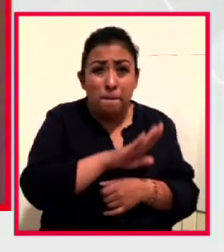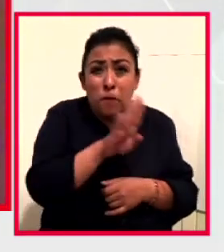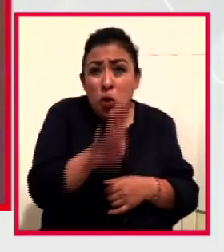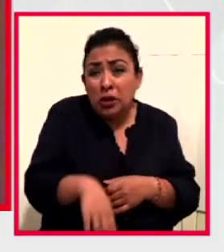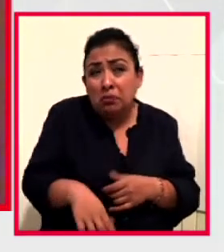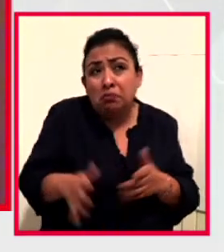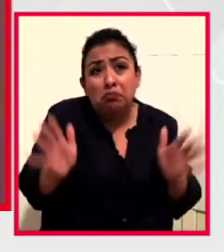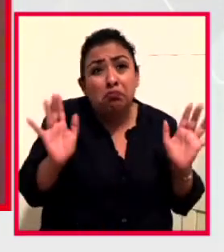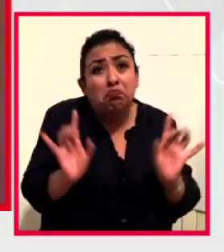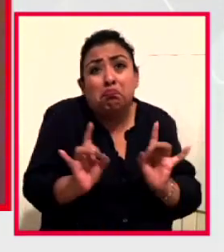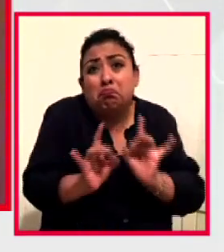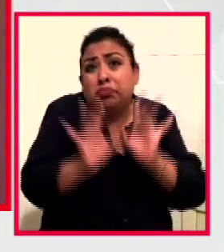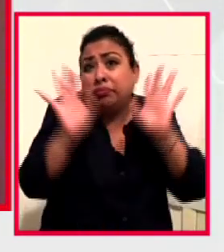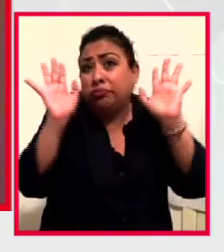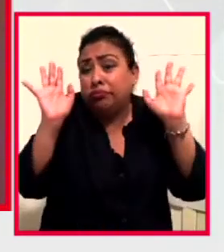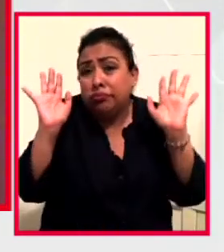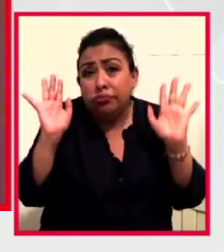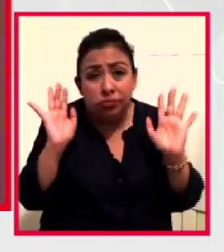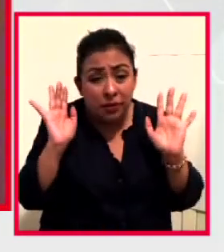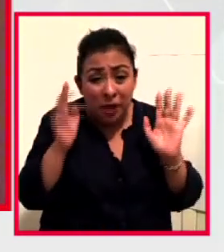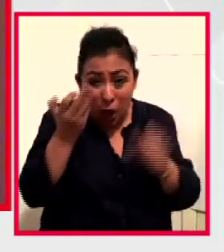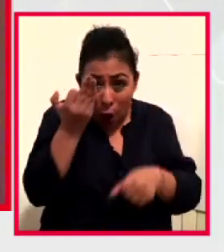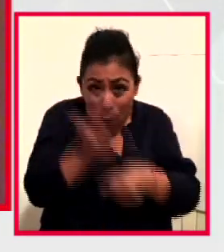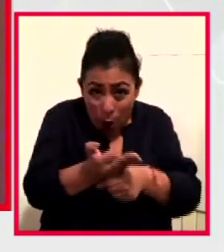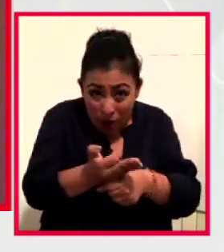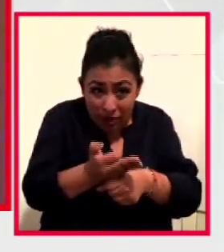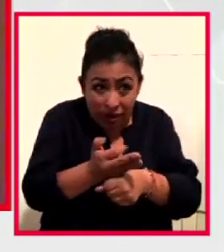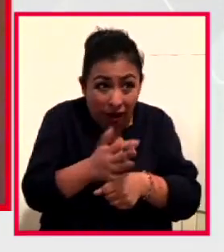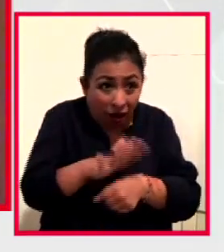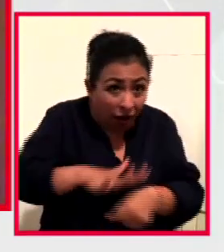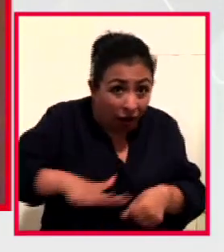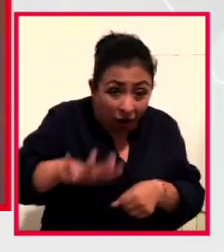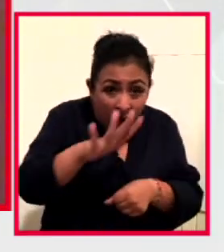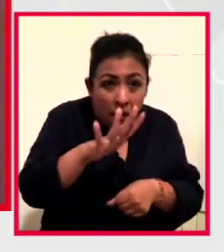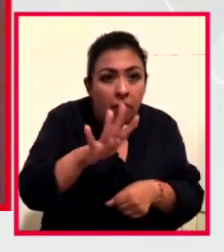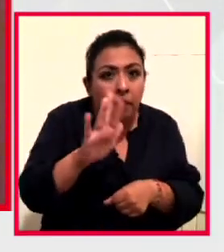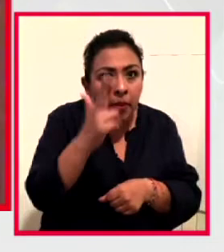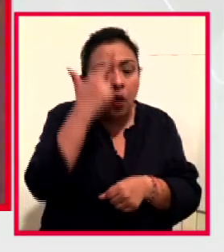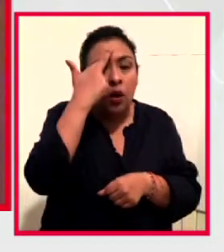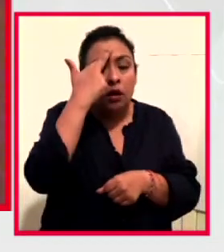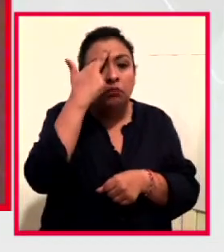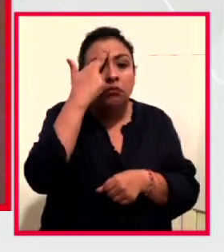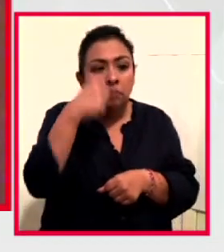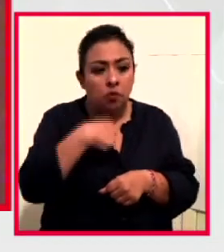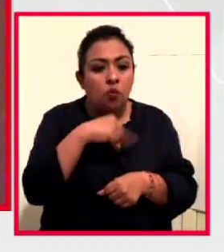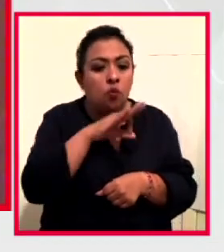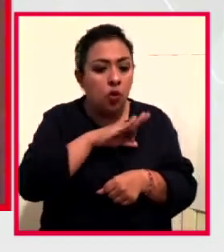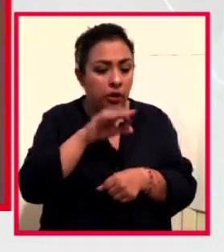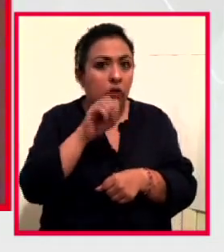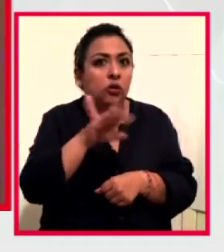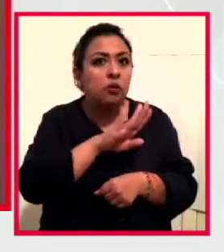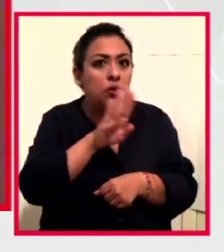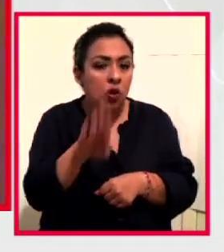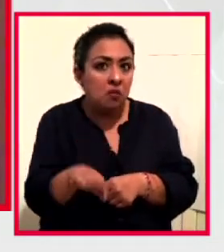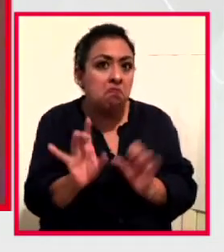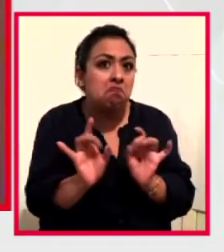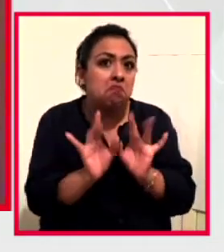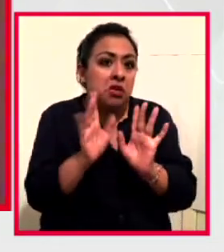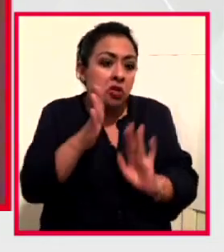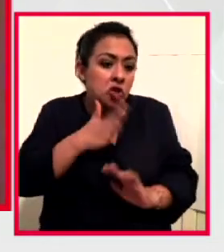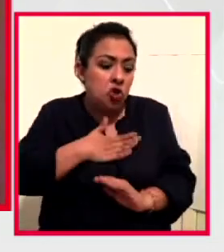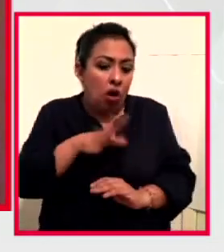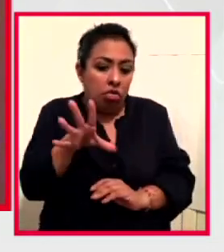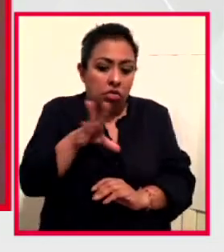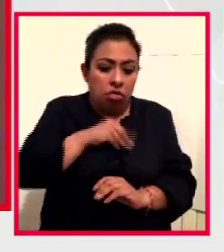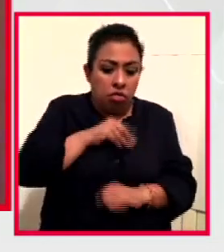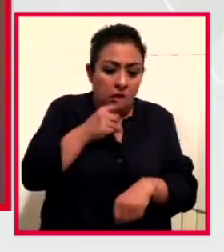pero esta situación nos está recordando que nos podemos morir, que podemos ser de los que nos infectemos y de los